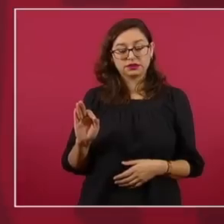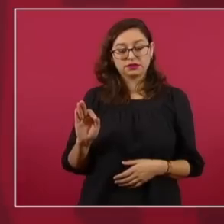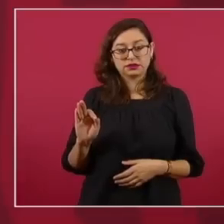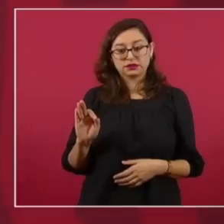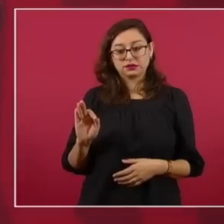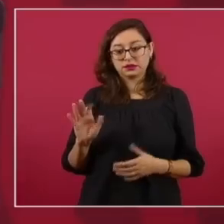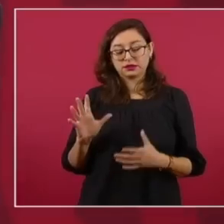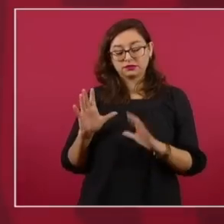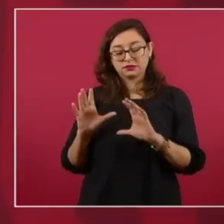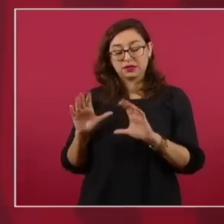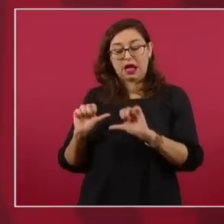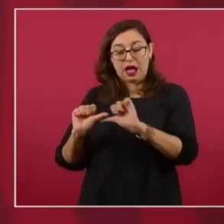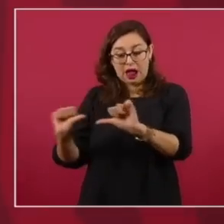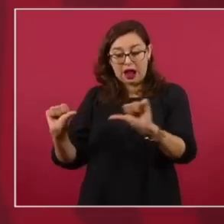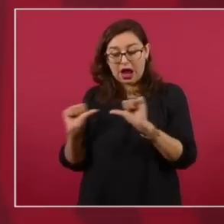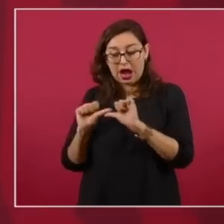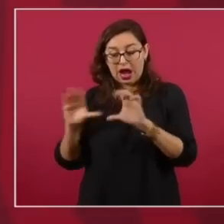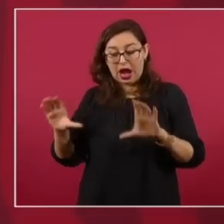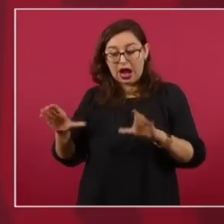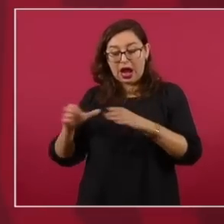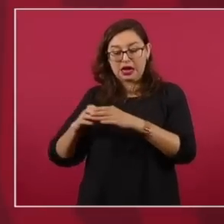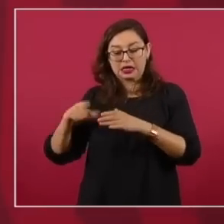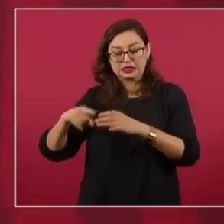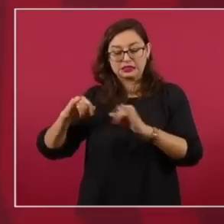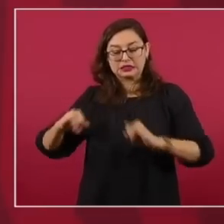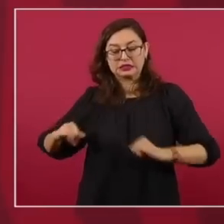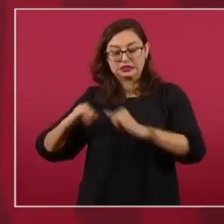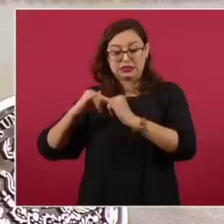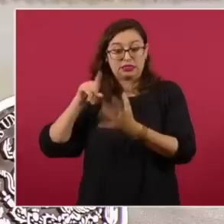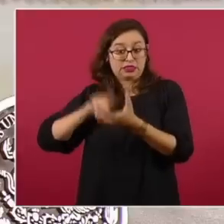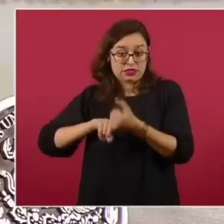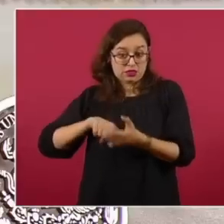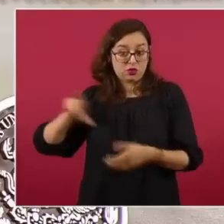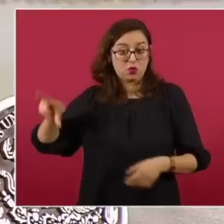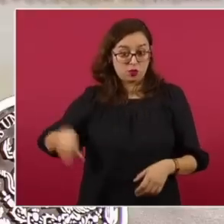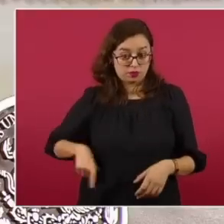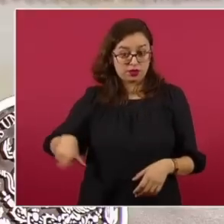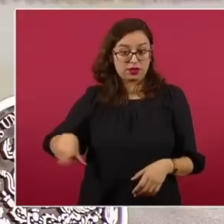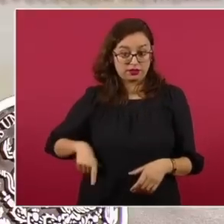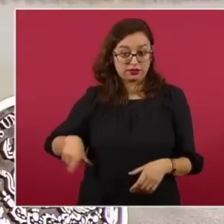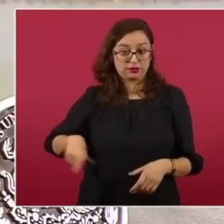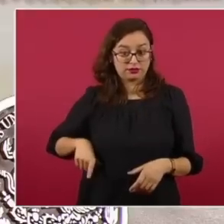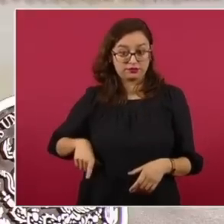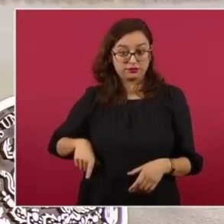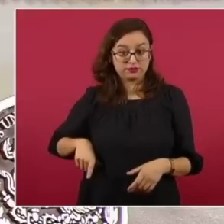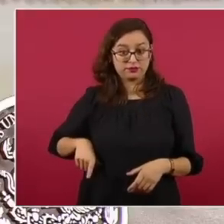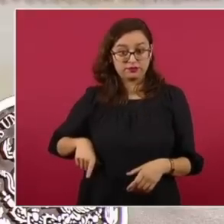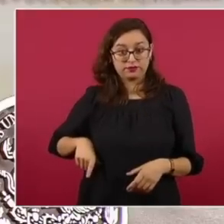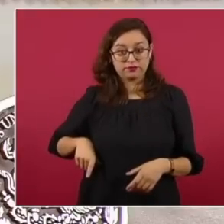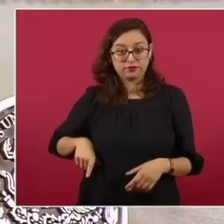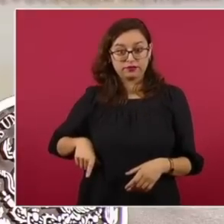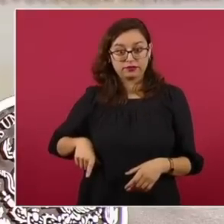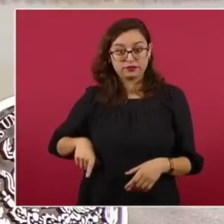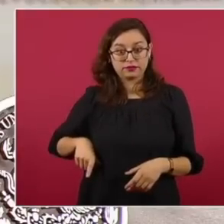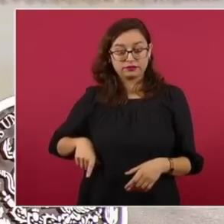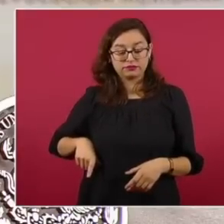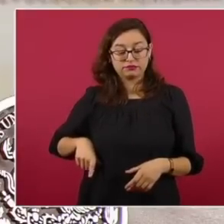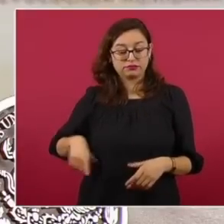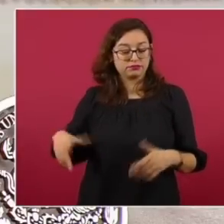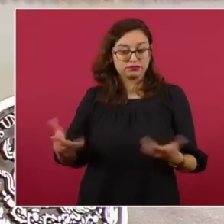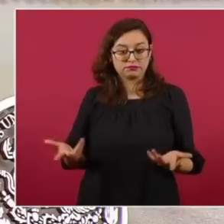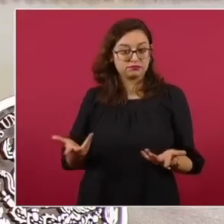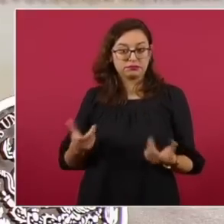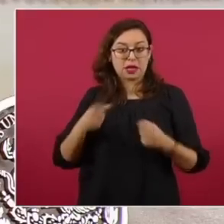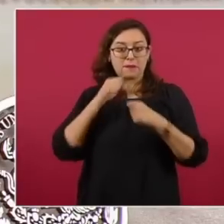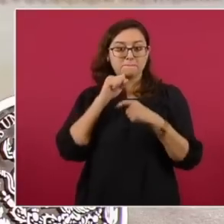es un instrumento gubernamental, aplica la política del gobierno,